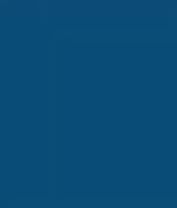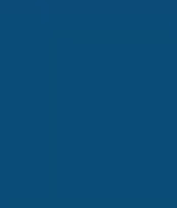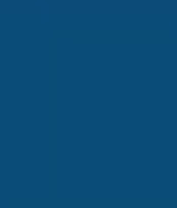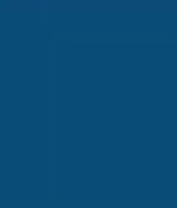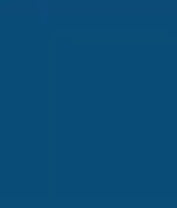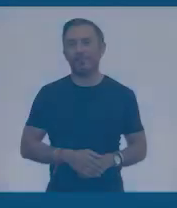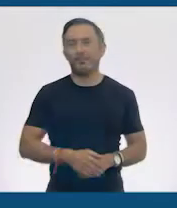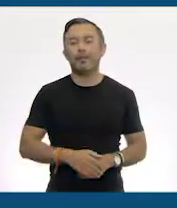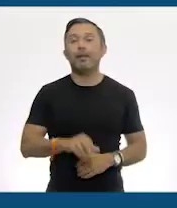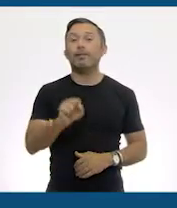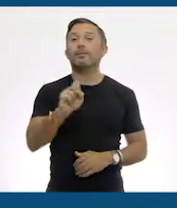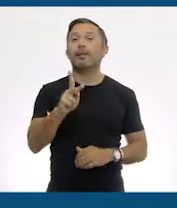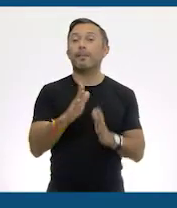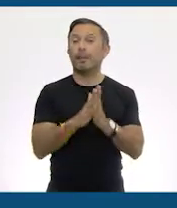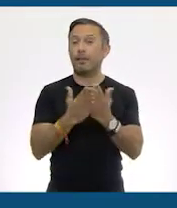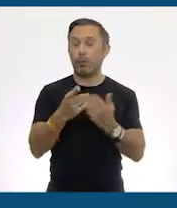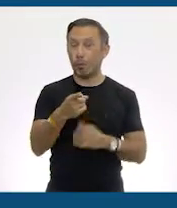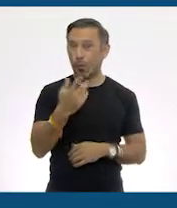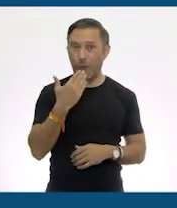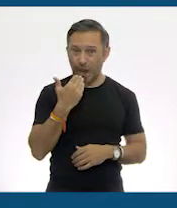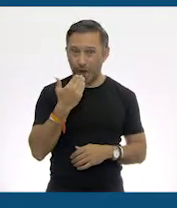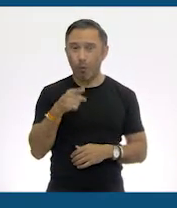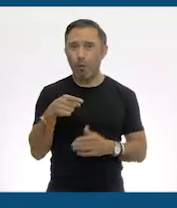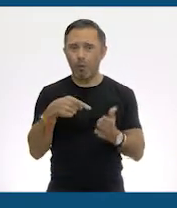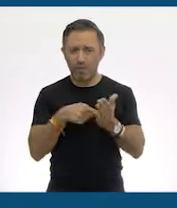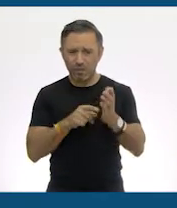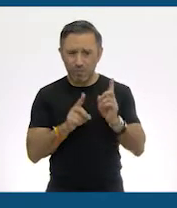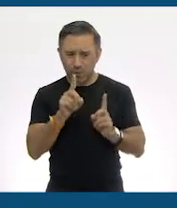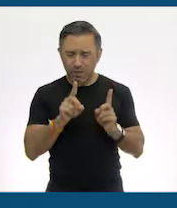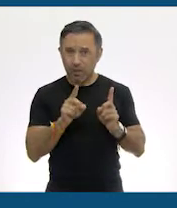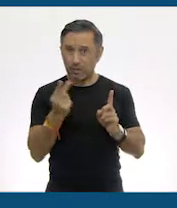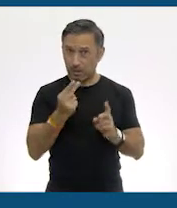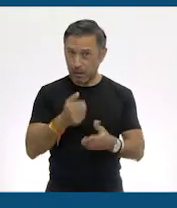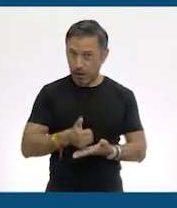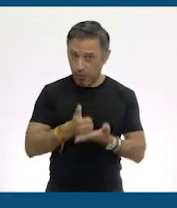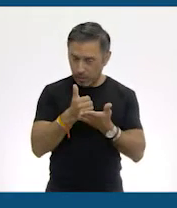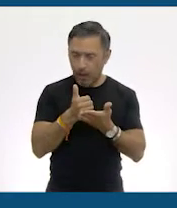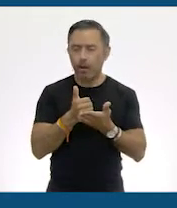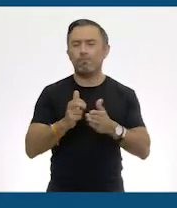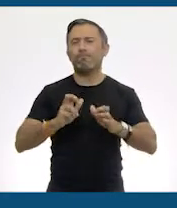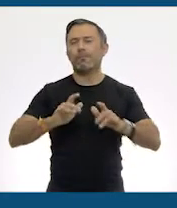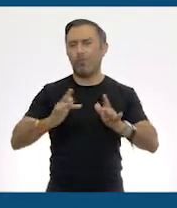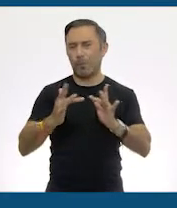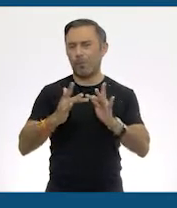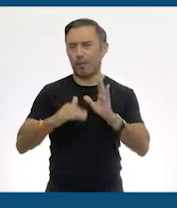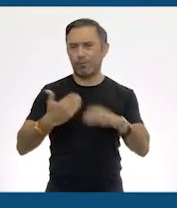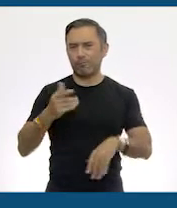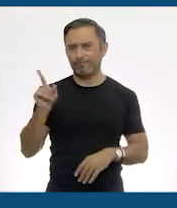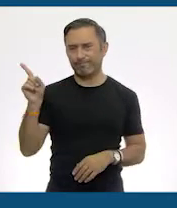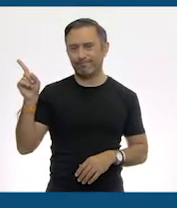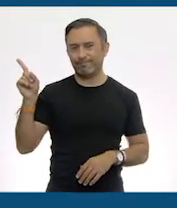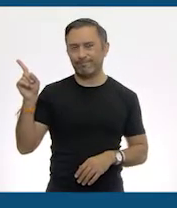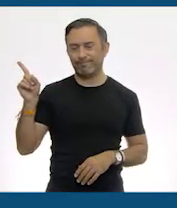Si no tienes el libro de texto o necesitas ayuda para responder las preguntas, ¡contáctanos!